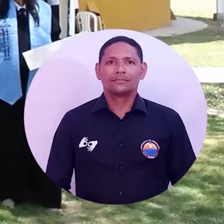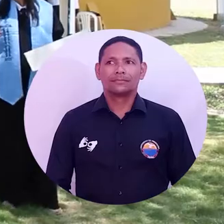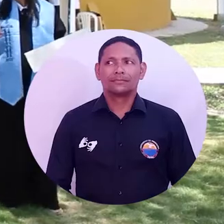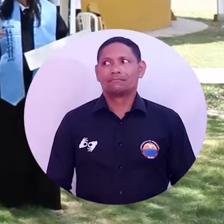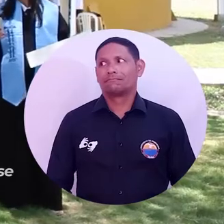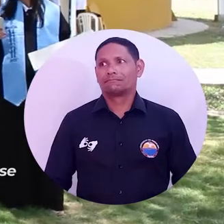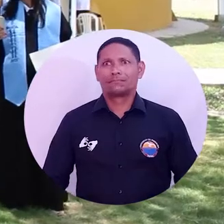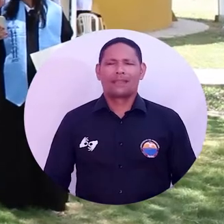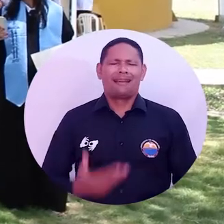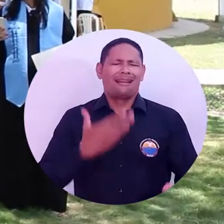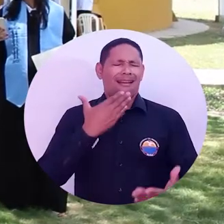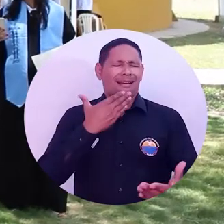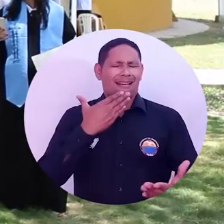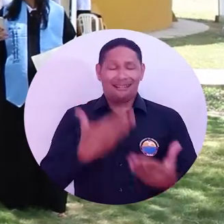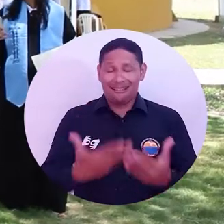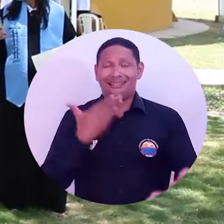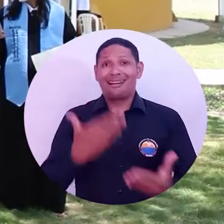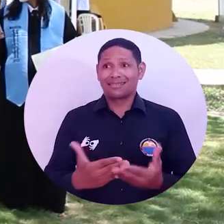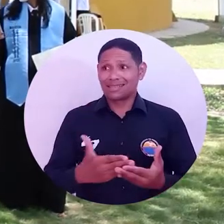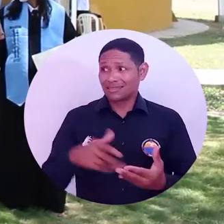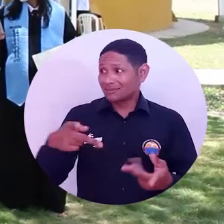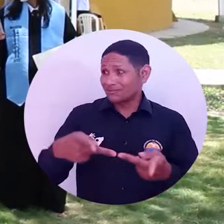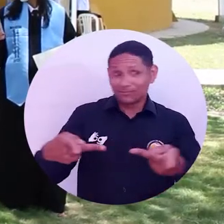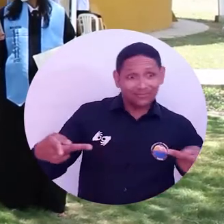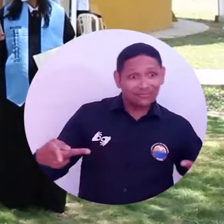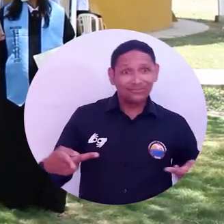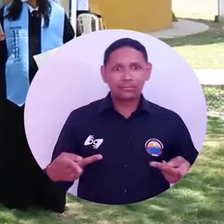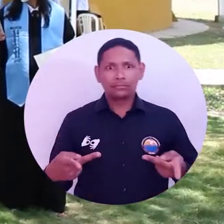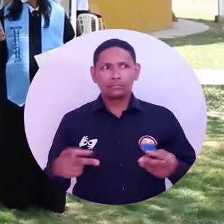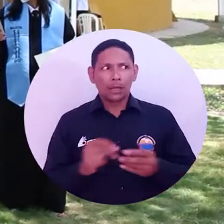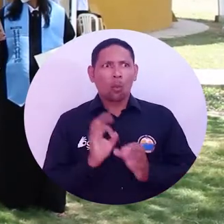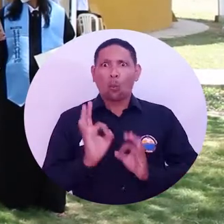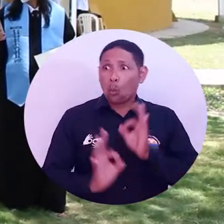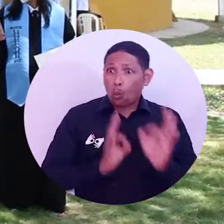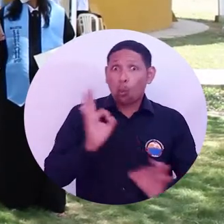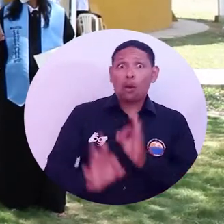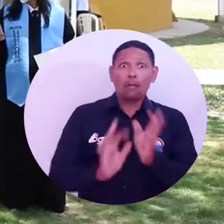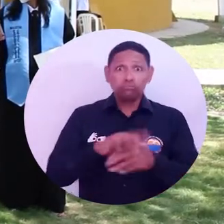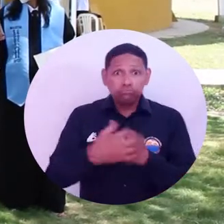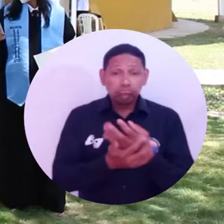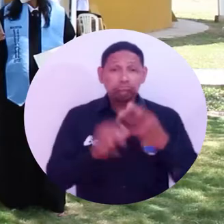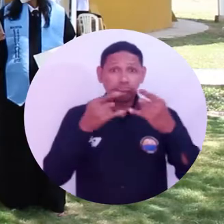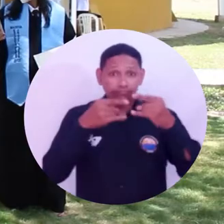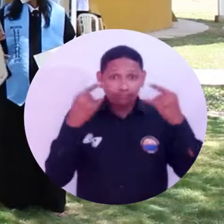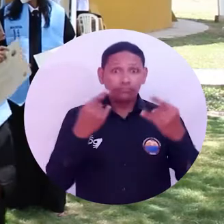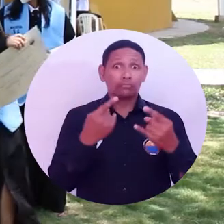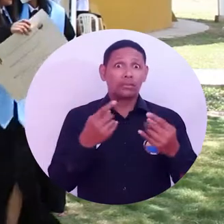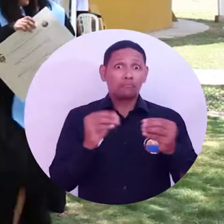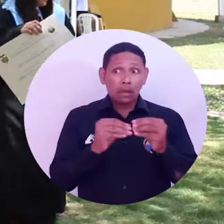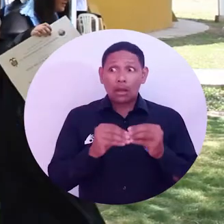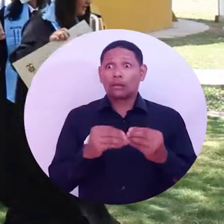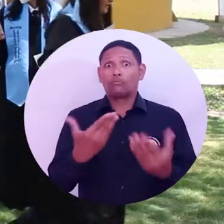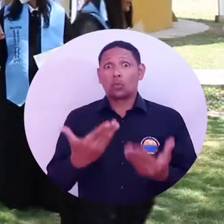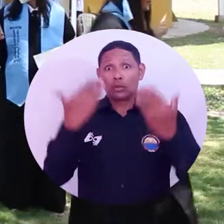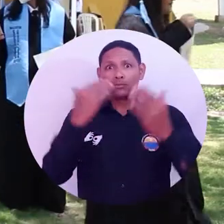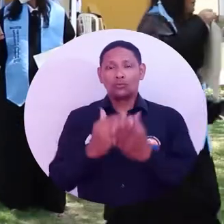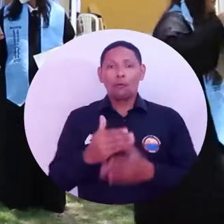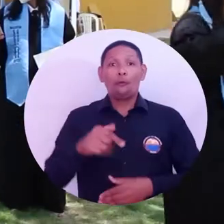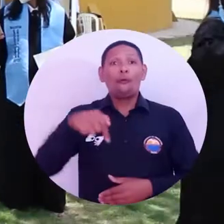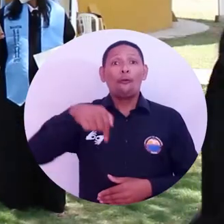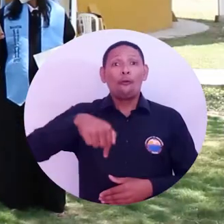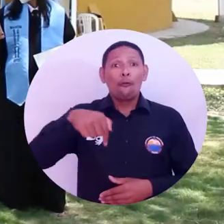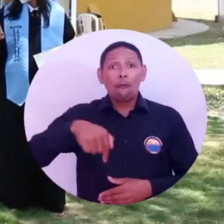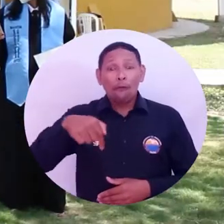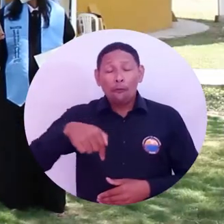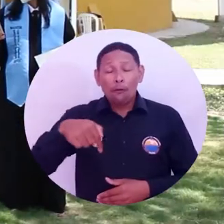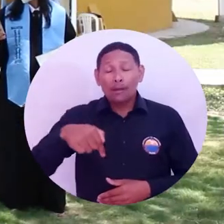Palabras de agradecimiento por este espacio, por todas las medidas, por todos los protocolos de bioseguridad que han permitido que en el día de